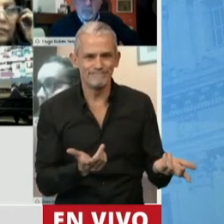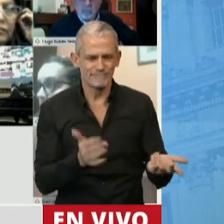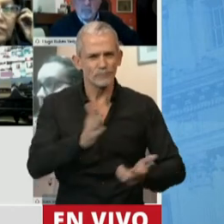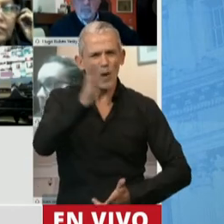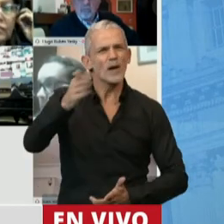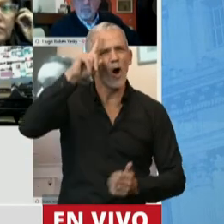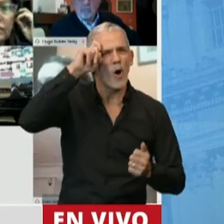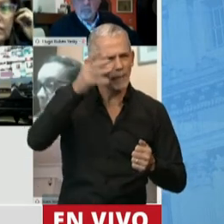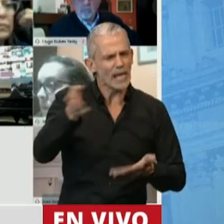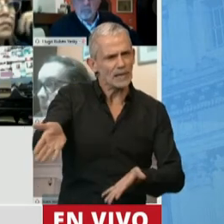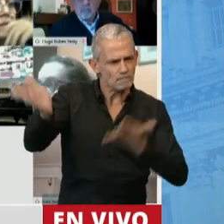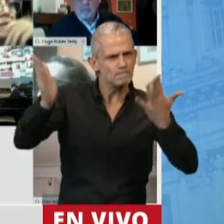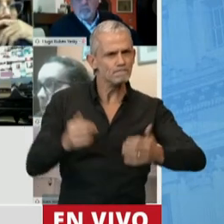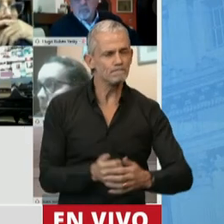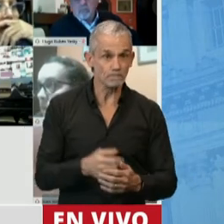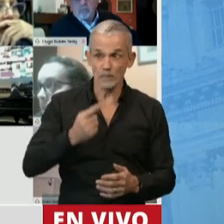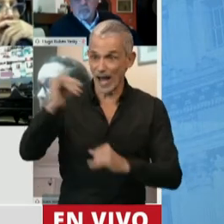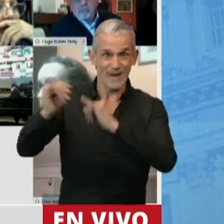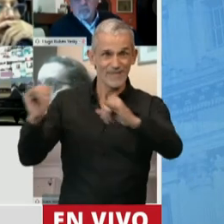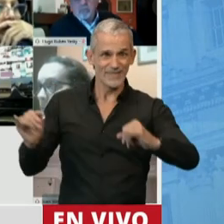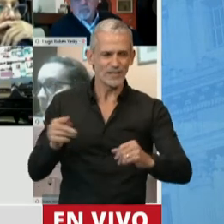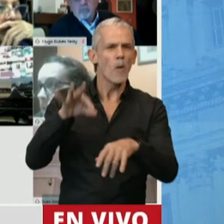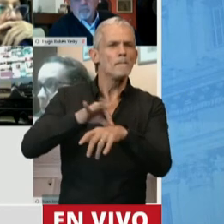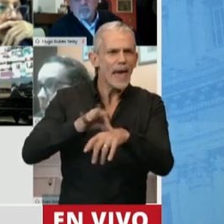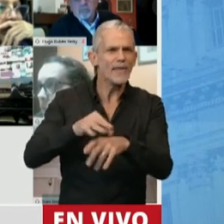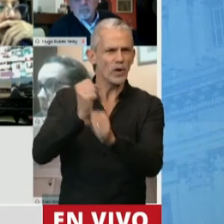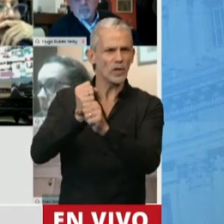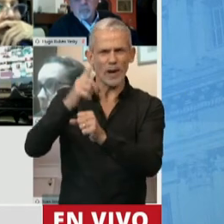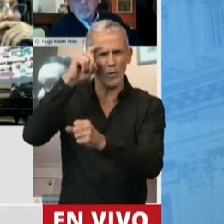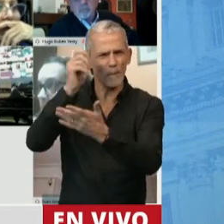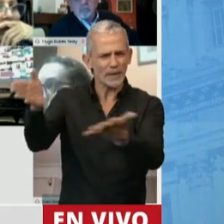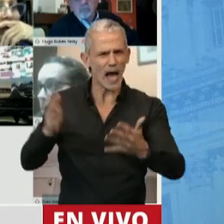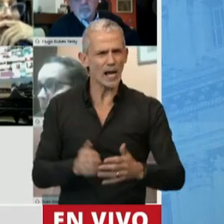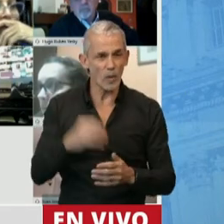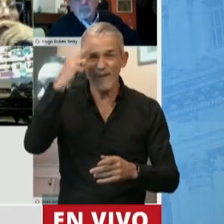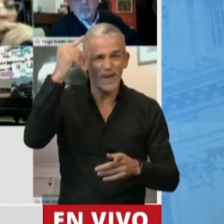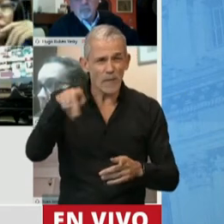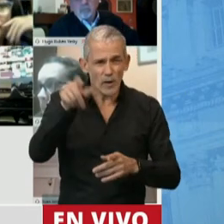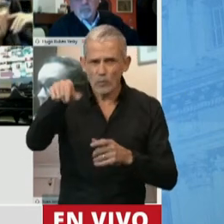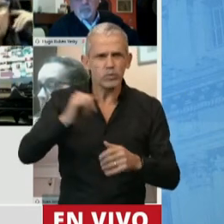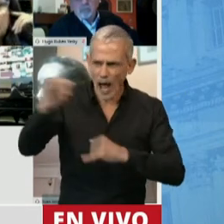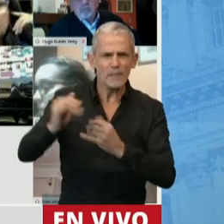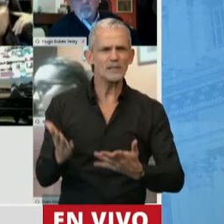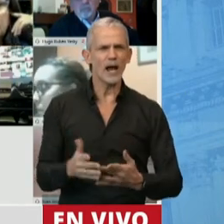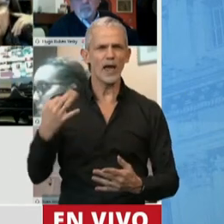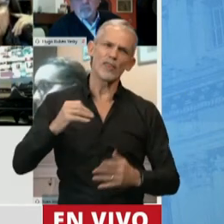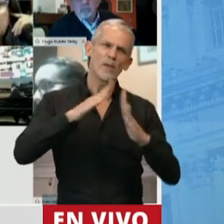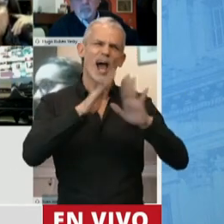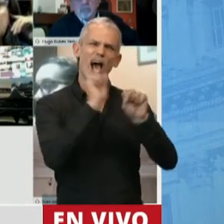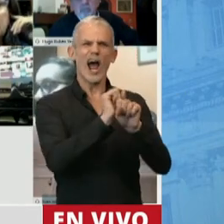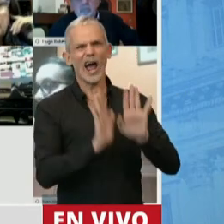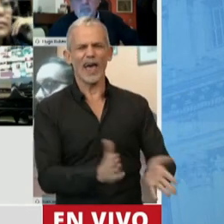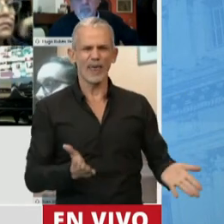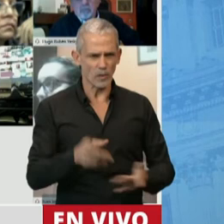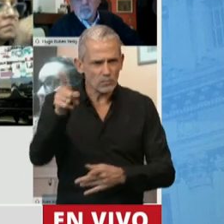y véanle los hospitales, díganle eso a los médicos, díganle a los enfermeros, díganle a los científicos